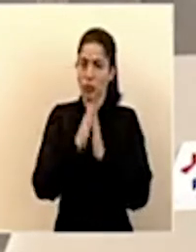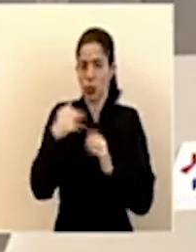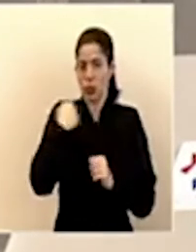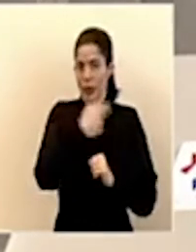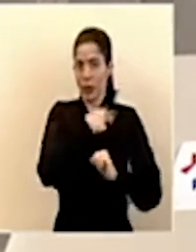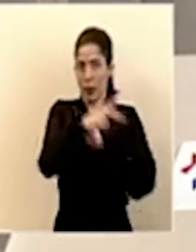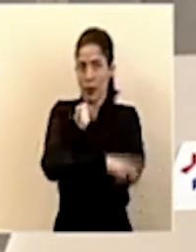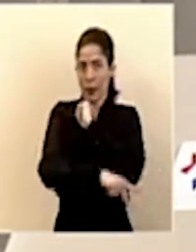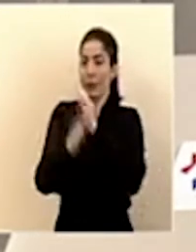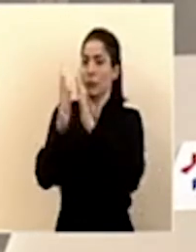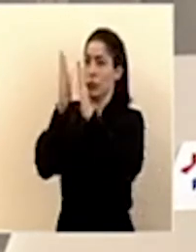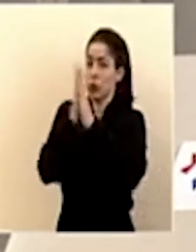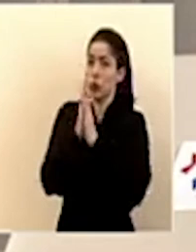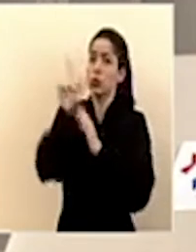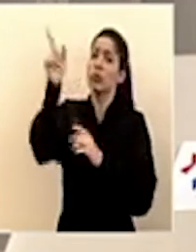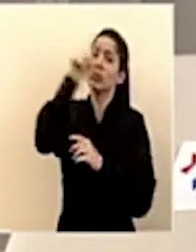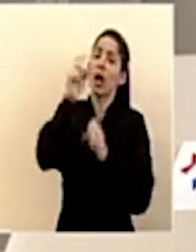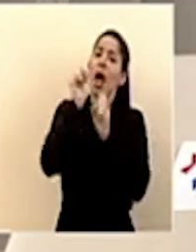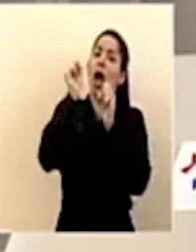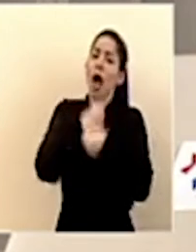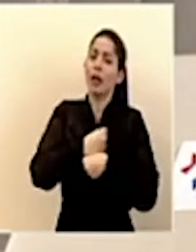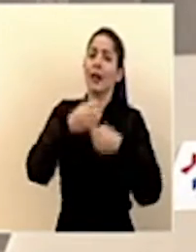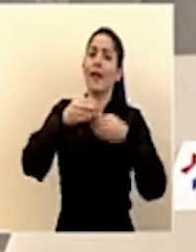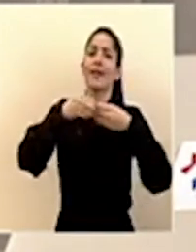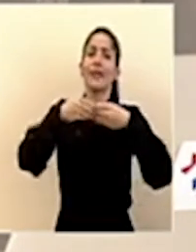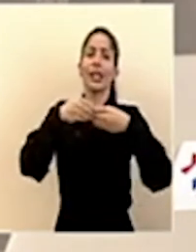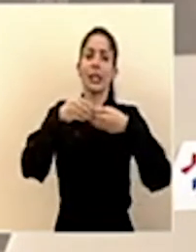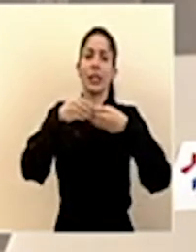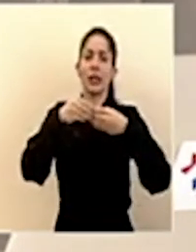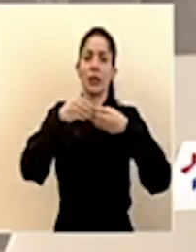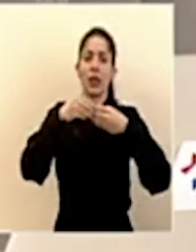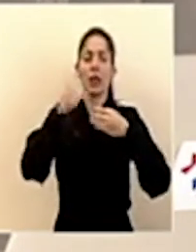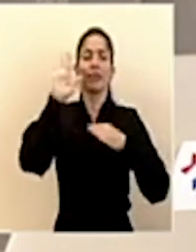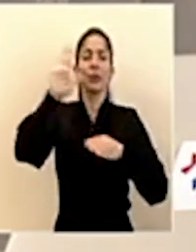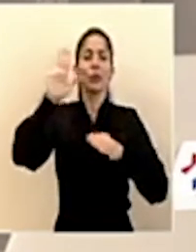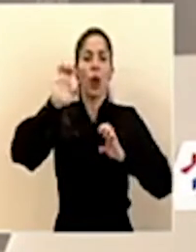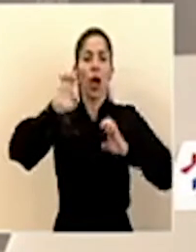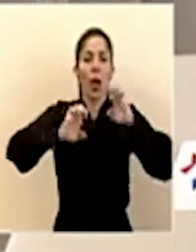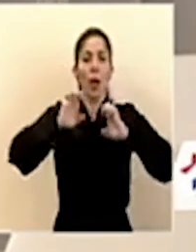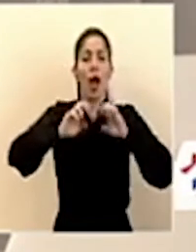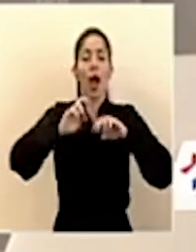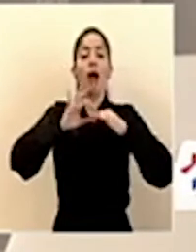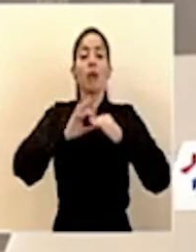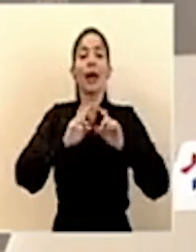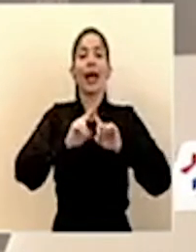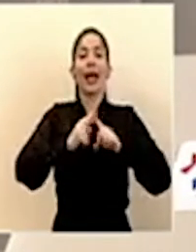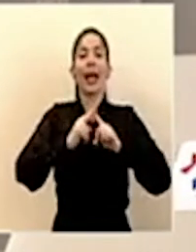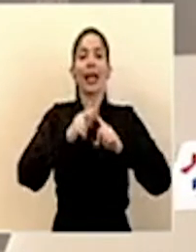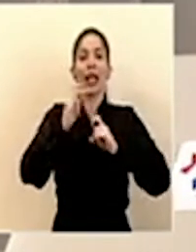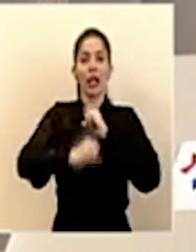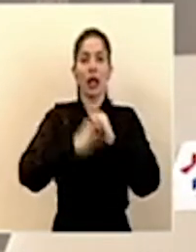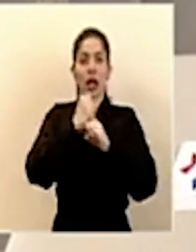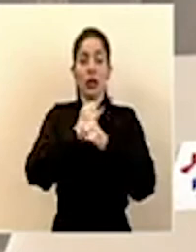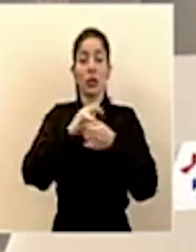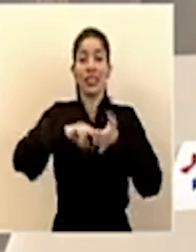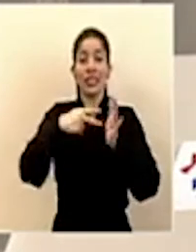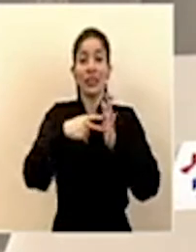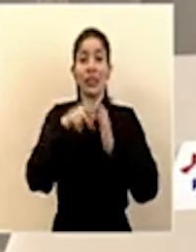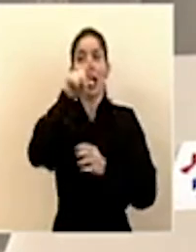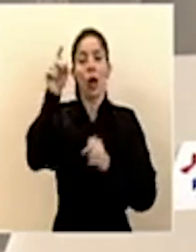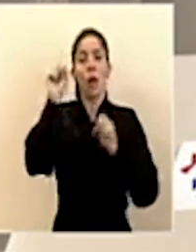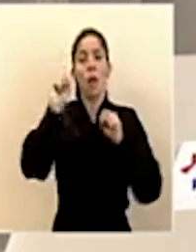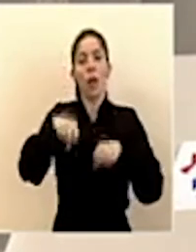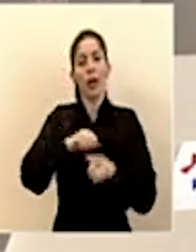que se flexibilicen las valoraciones sobre los créditos internacionales, es decir, que se permita